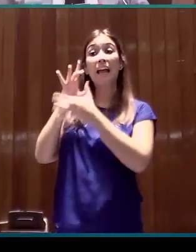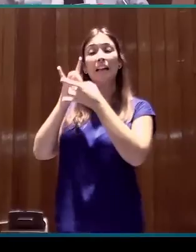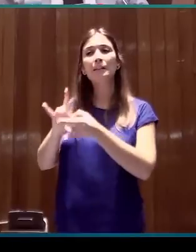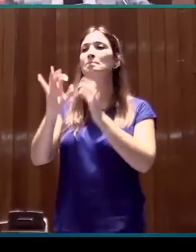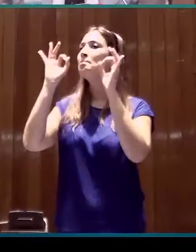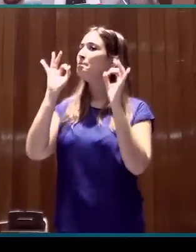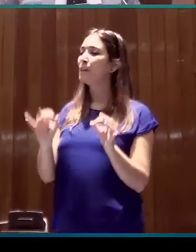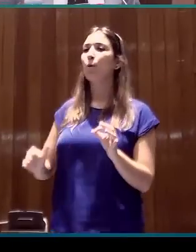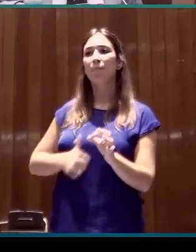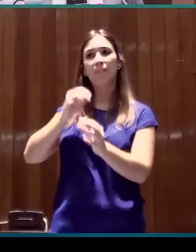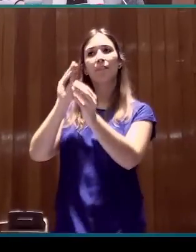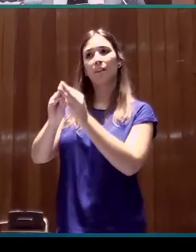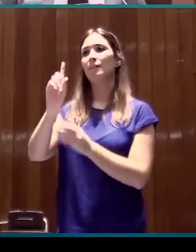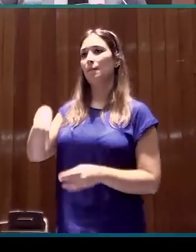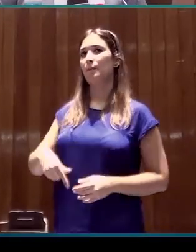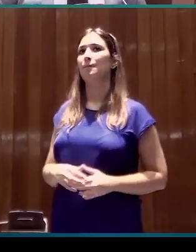misma dirección.